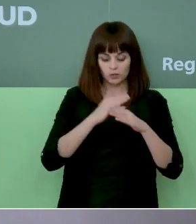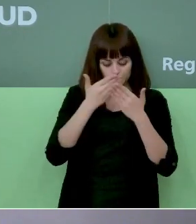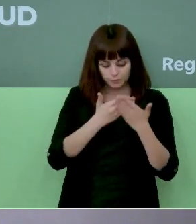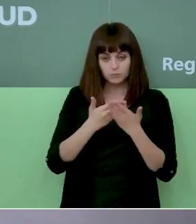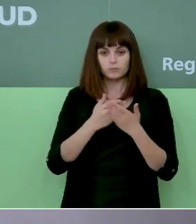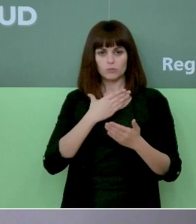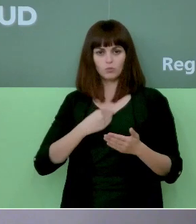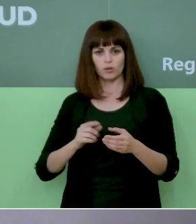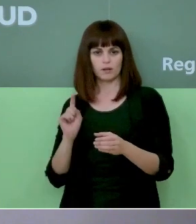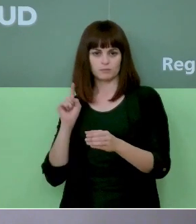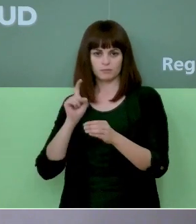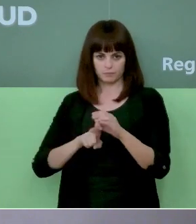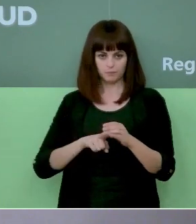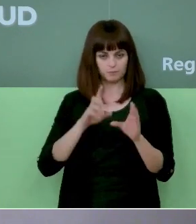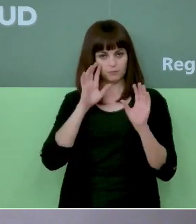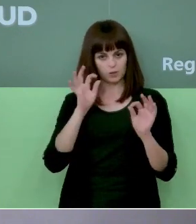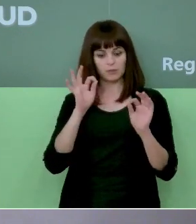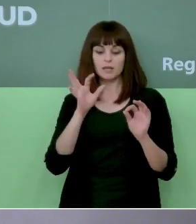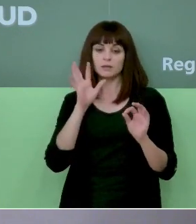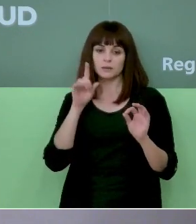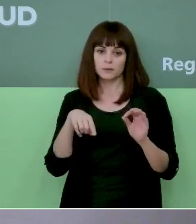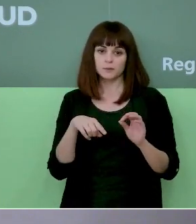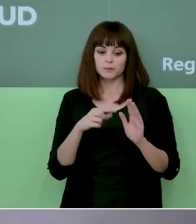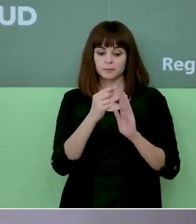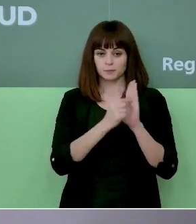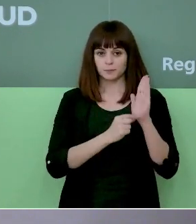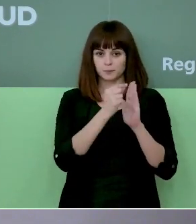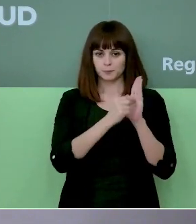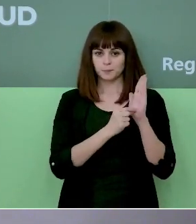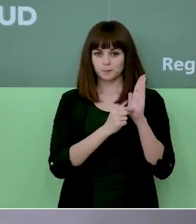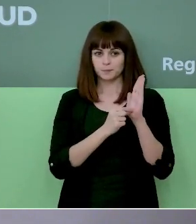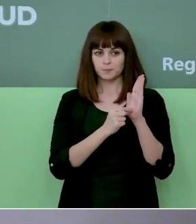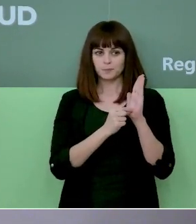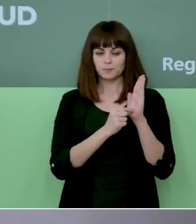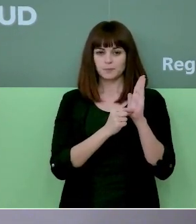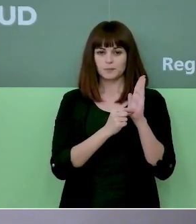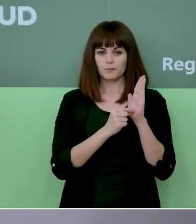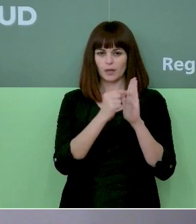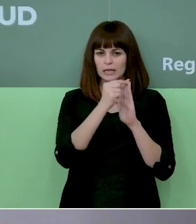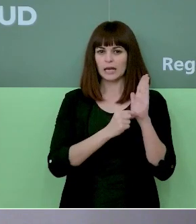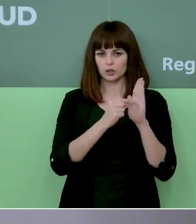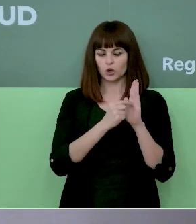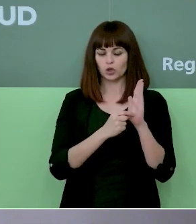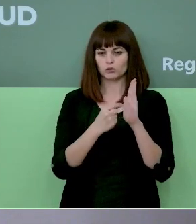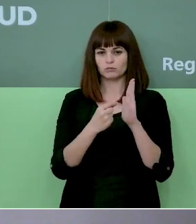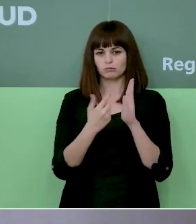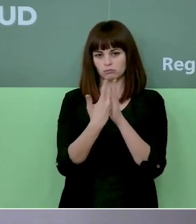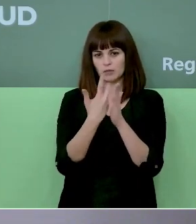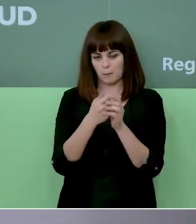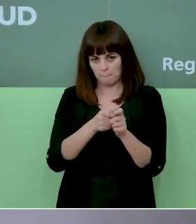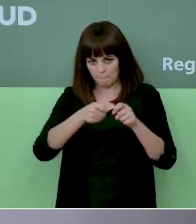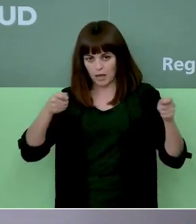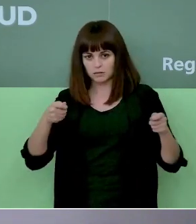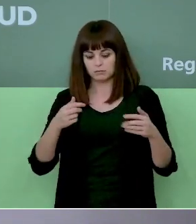participa evidentemente y vamos a tener datos de genotipado mucho más extensos próximamente